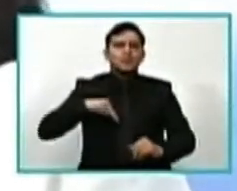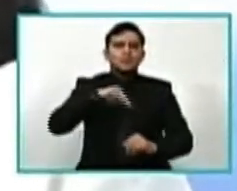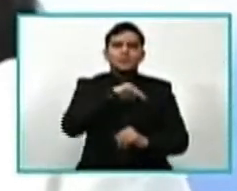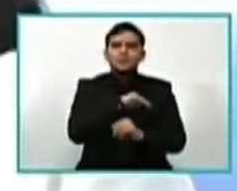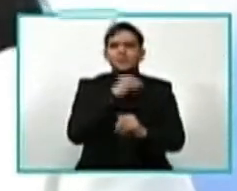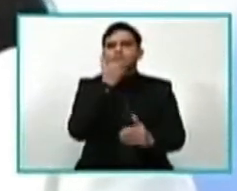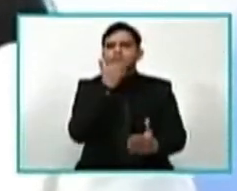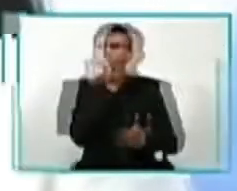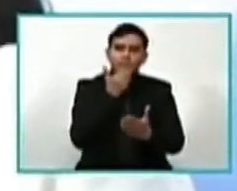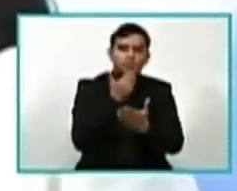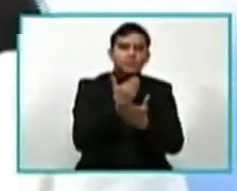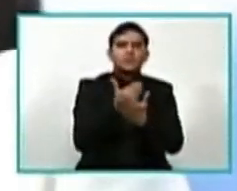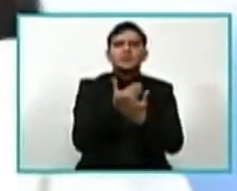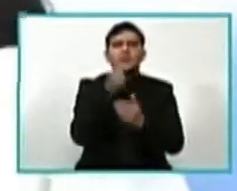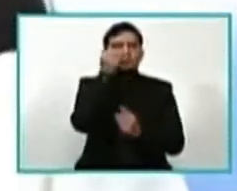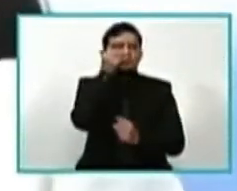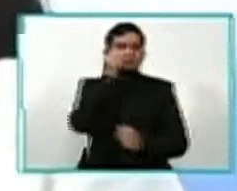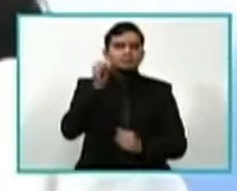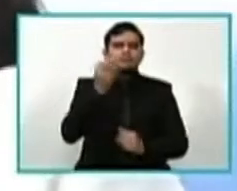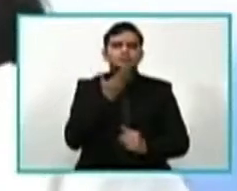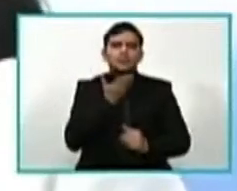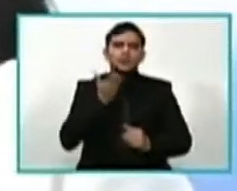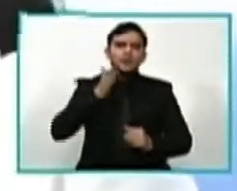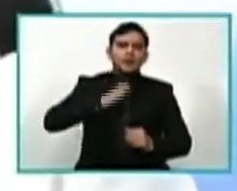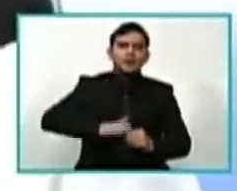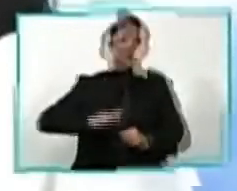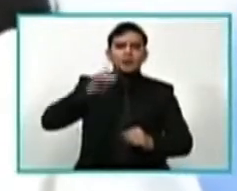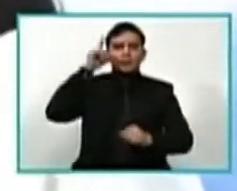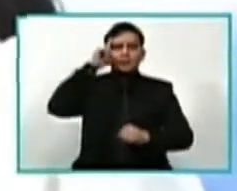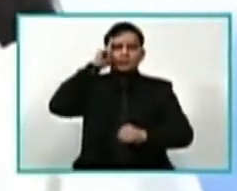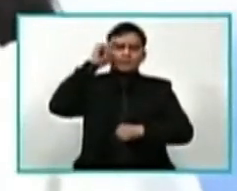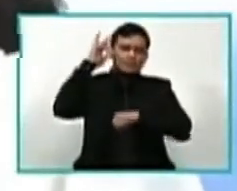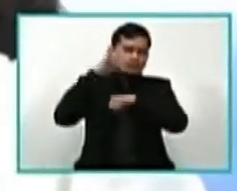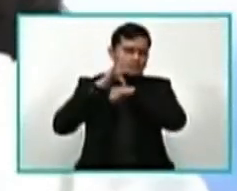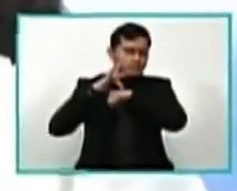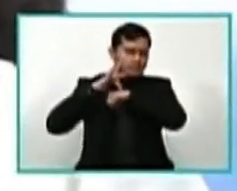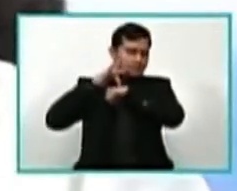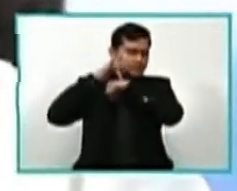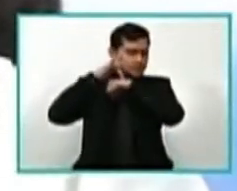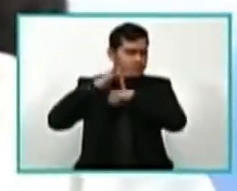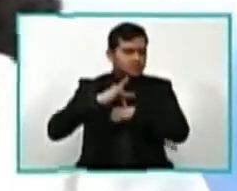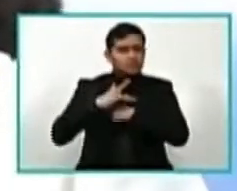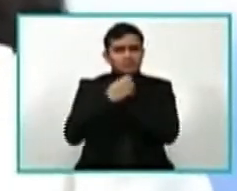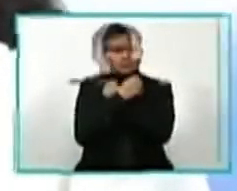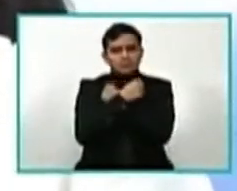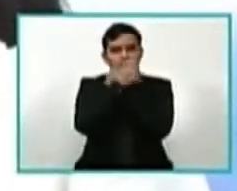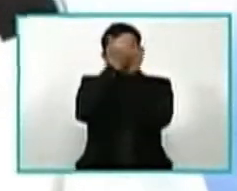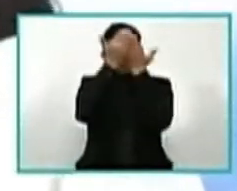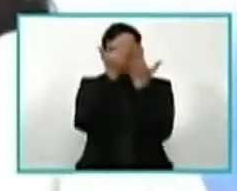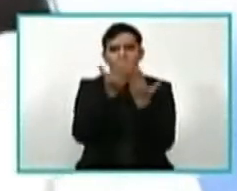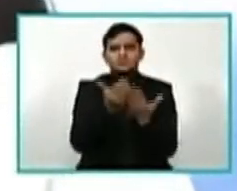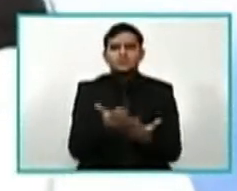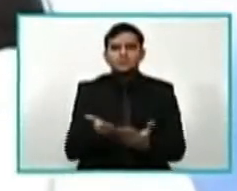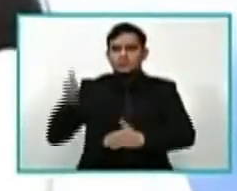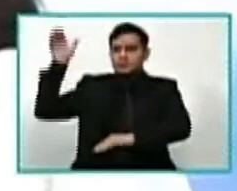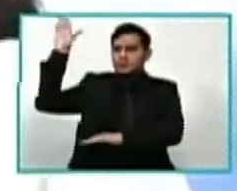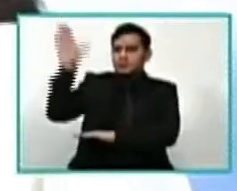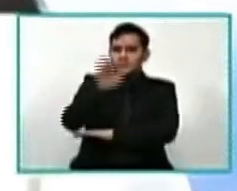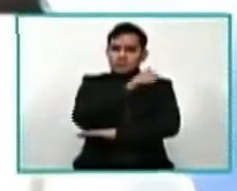nuestra suerte, si morimos pensando en tu amor.